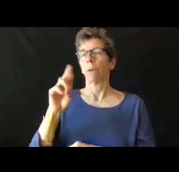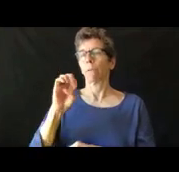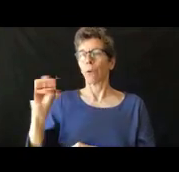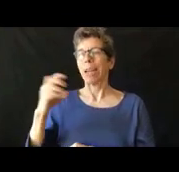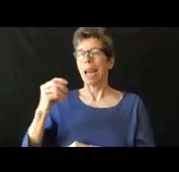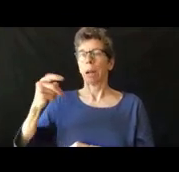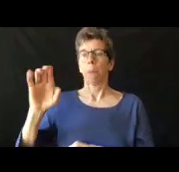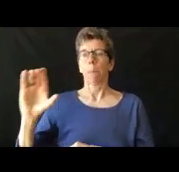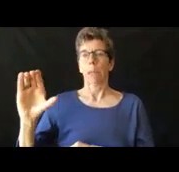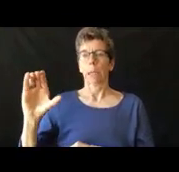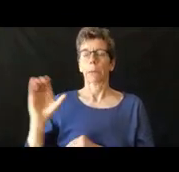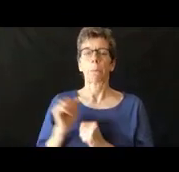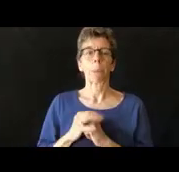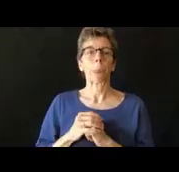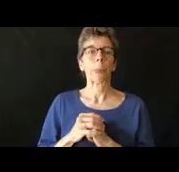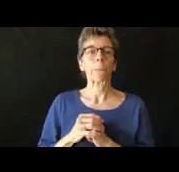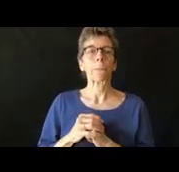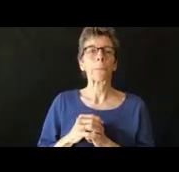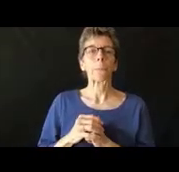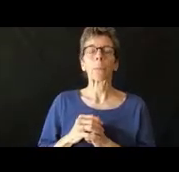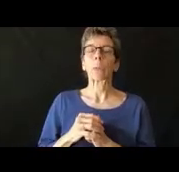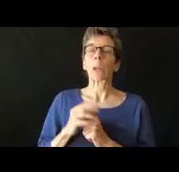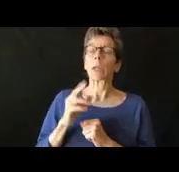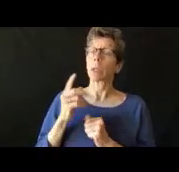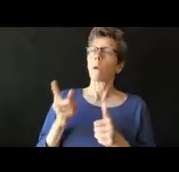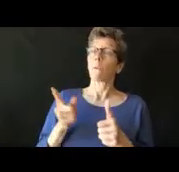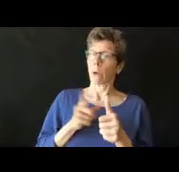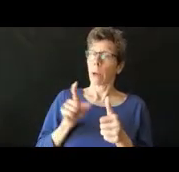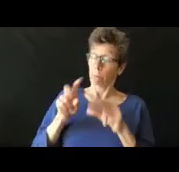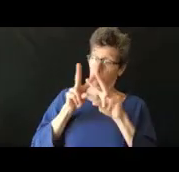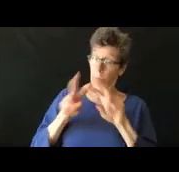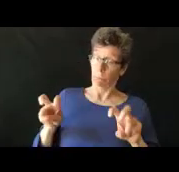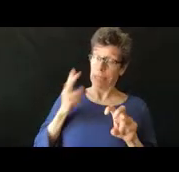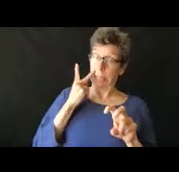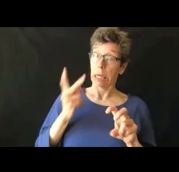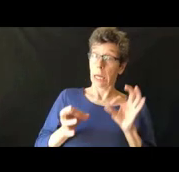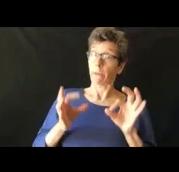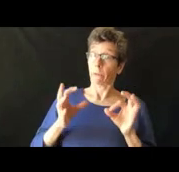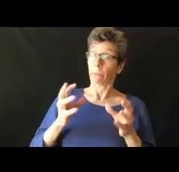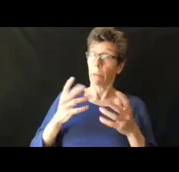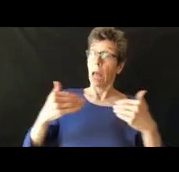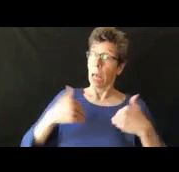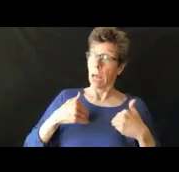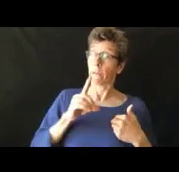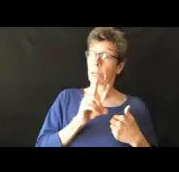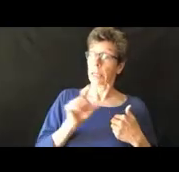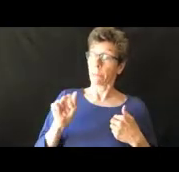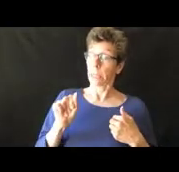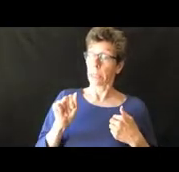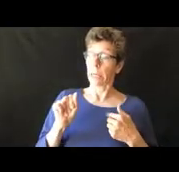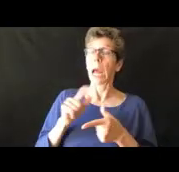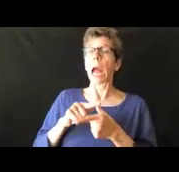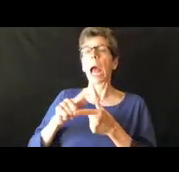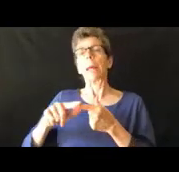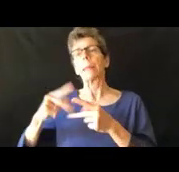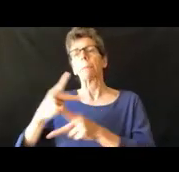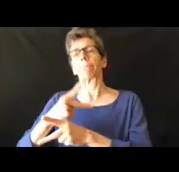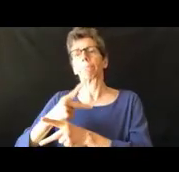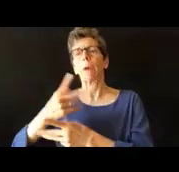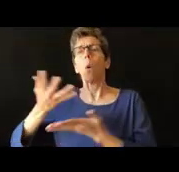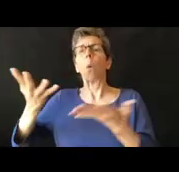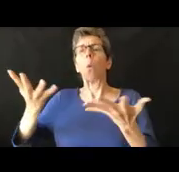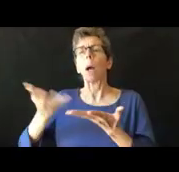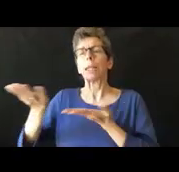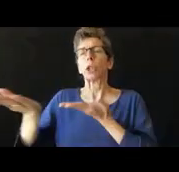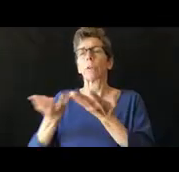evaluación completa para ver si, uno, que el menor tiene una discapacidad, dos, aprender en detalle cuál es la educación especial y servicios